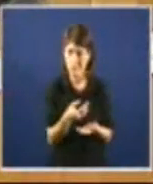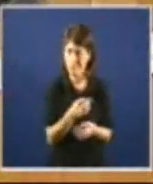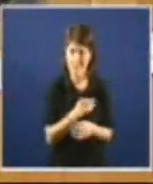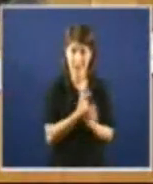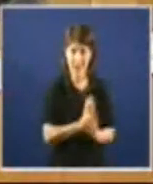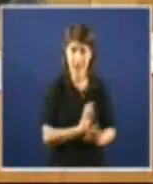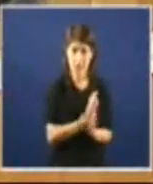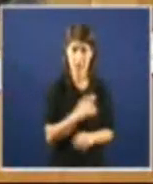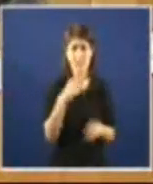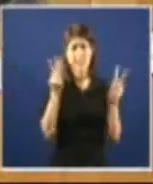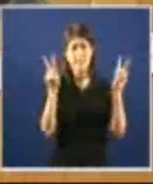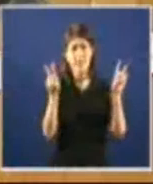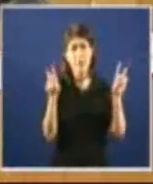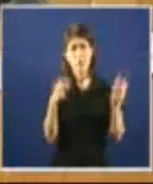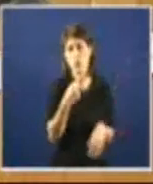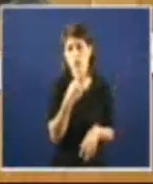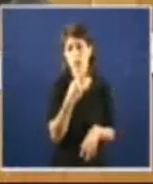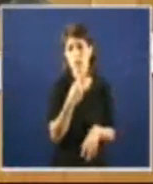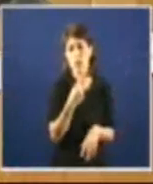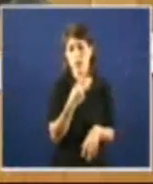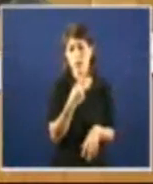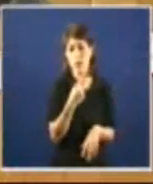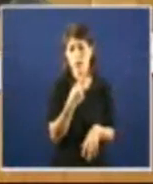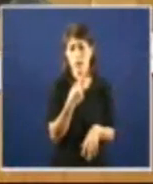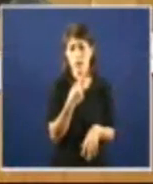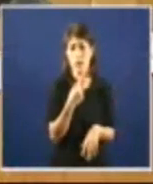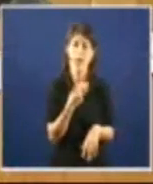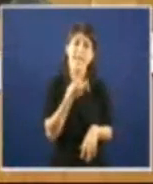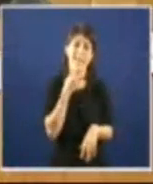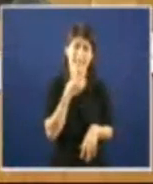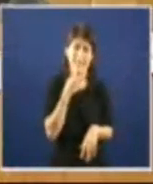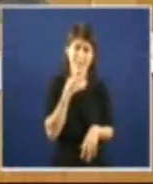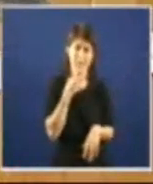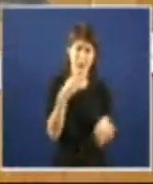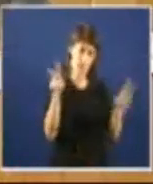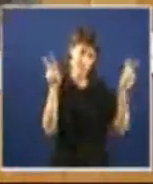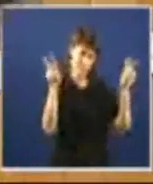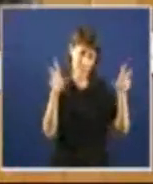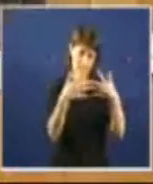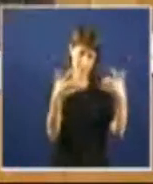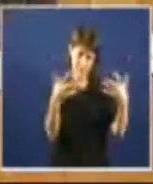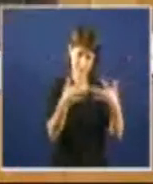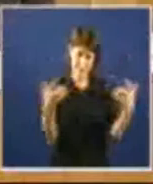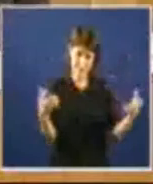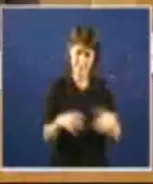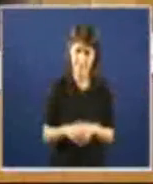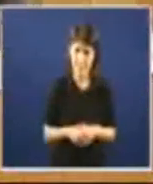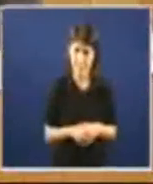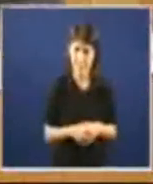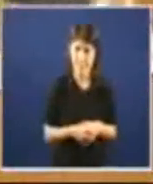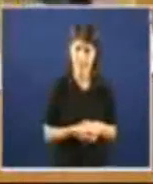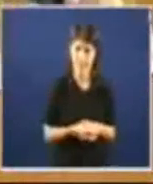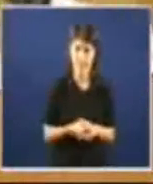que se titula a austerity, a history of a dangerous idea. E non foi